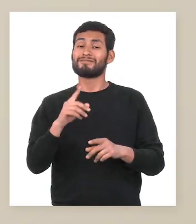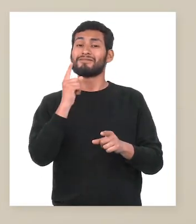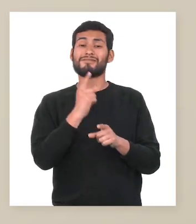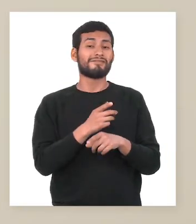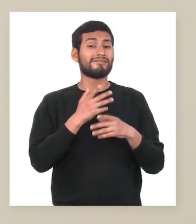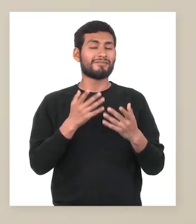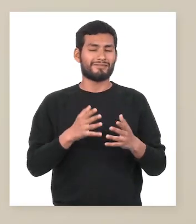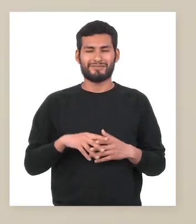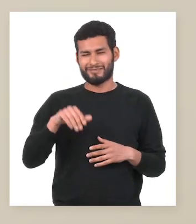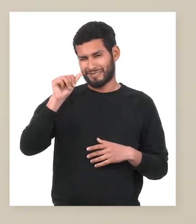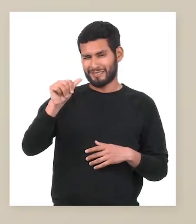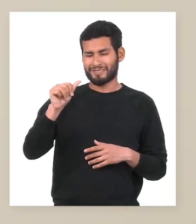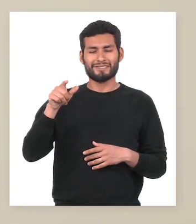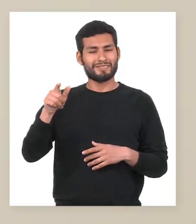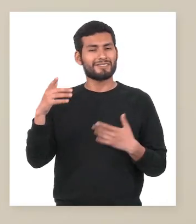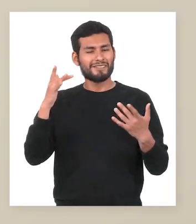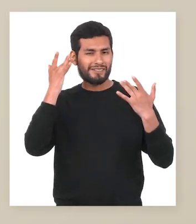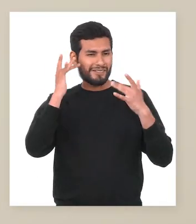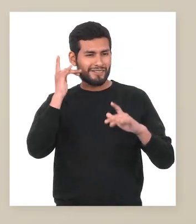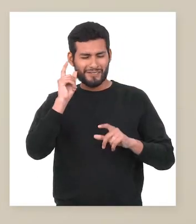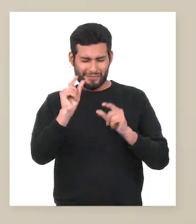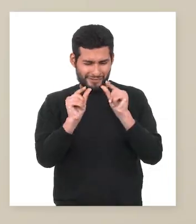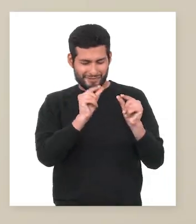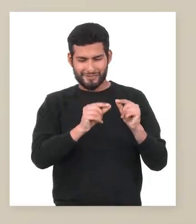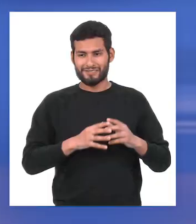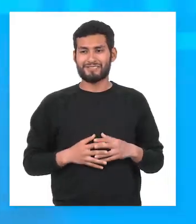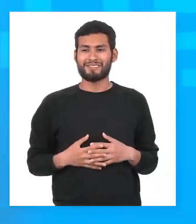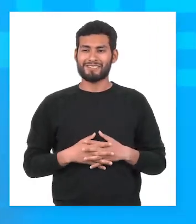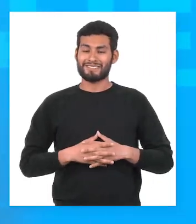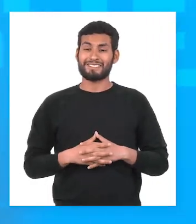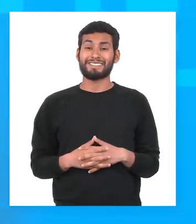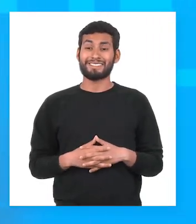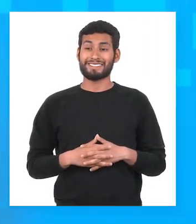La alternativa acertada es A, el nivel fónico.